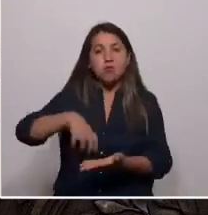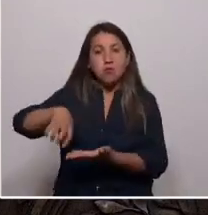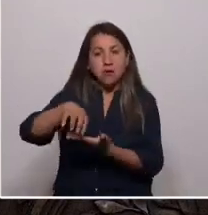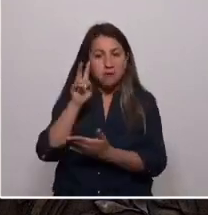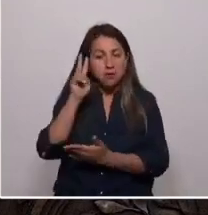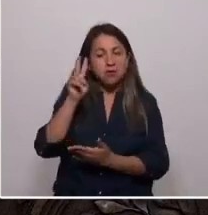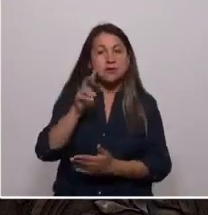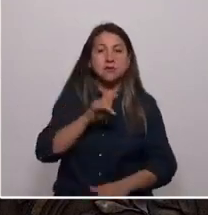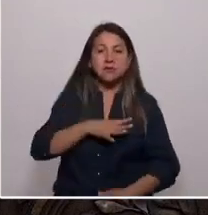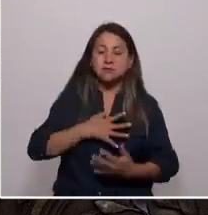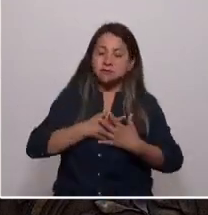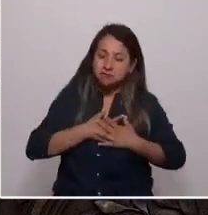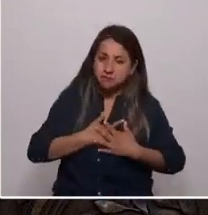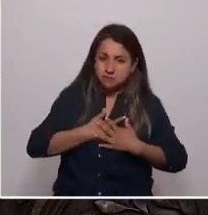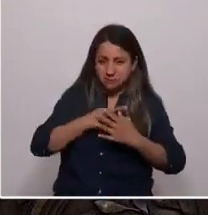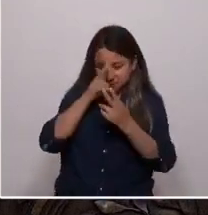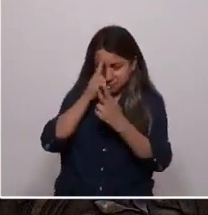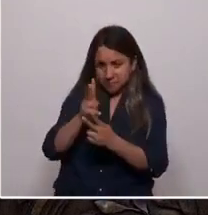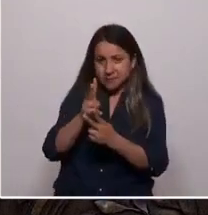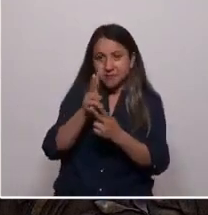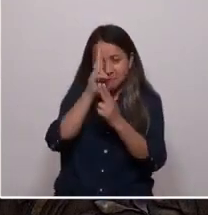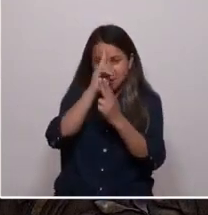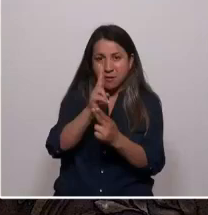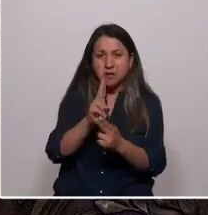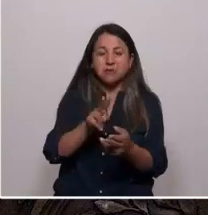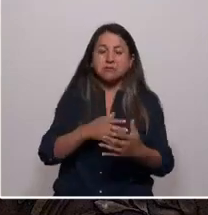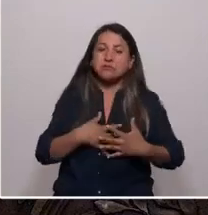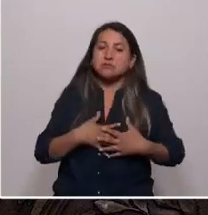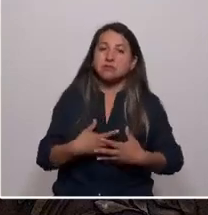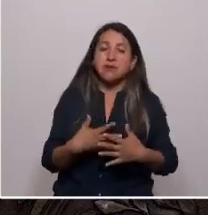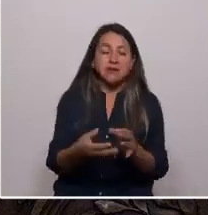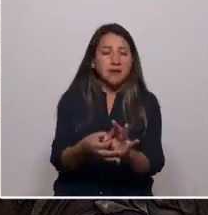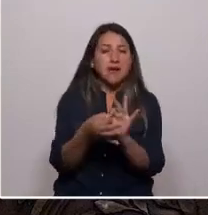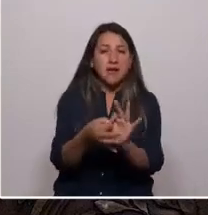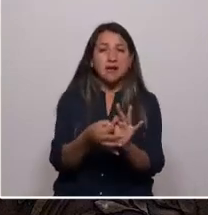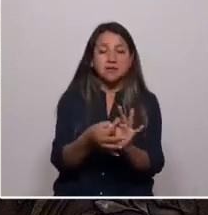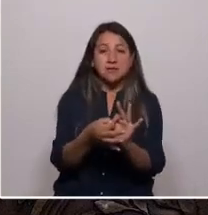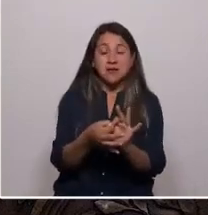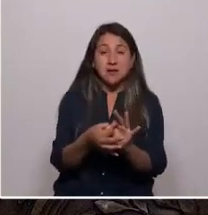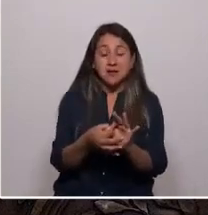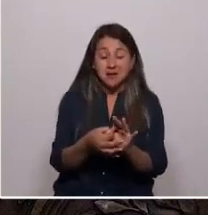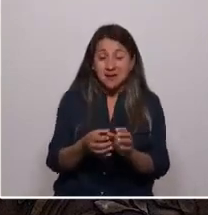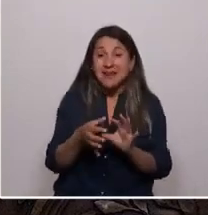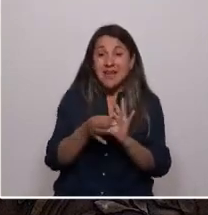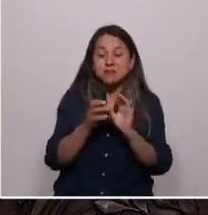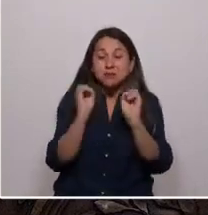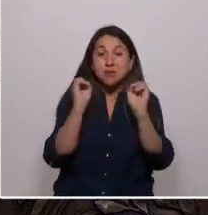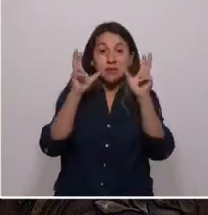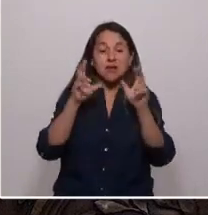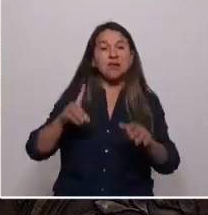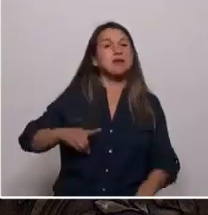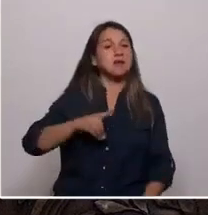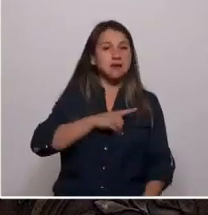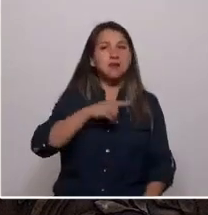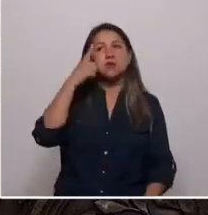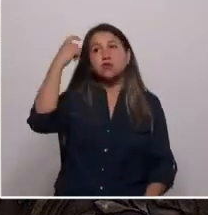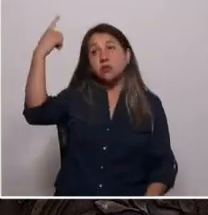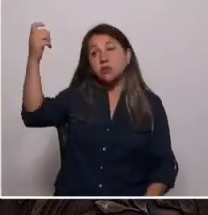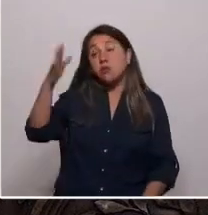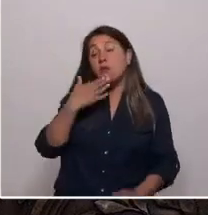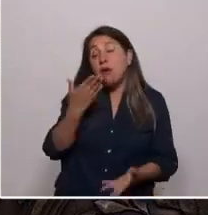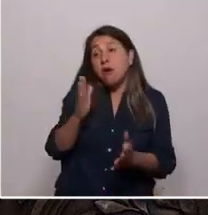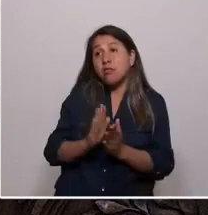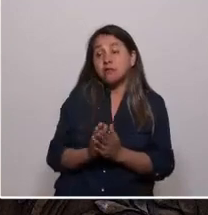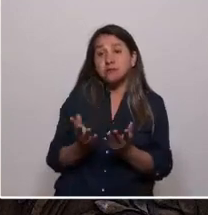Mi más profundo homenaje, mis respetos y agradecimientos. Porque sin este despertar, la dignidad seguiría siendo un sueño. Hoy